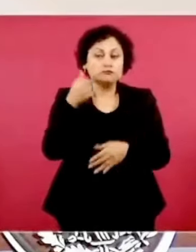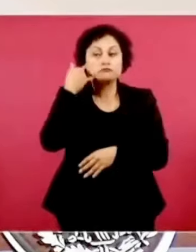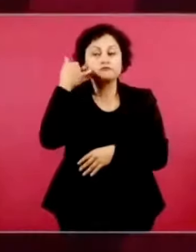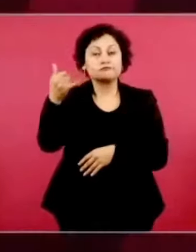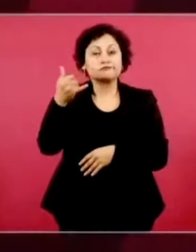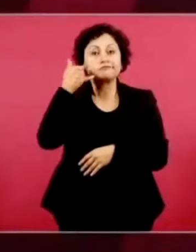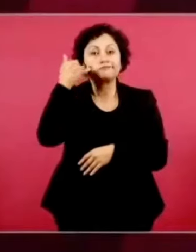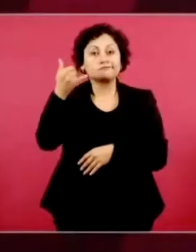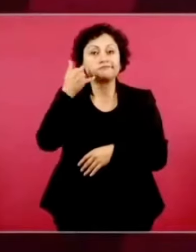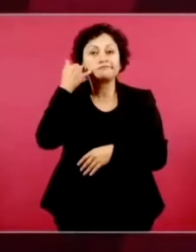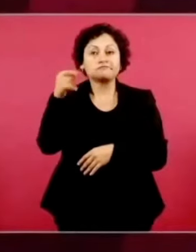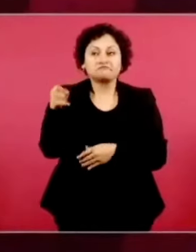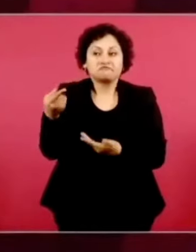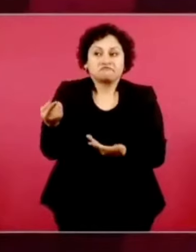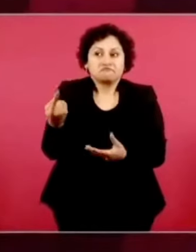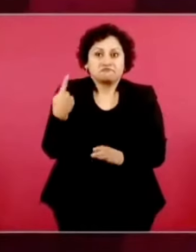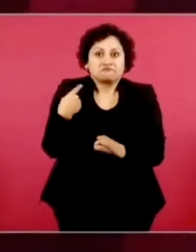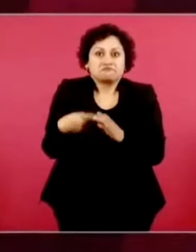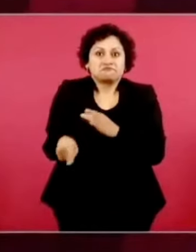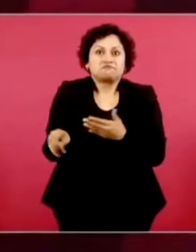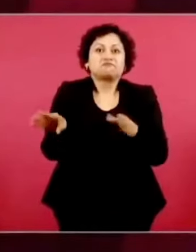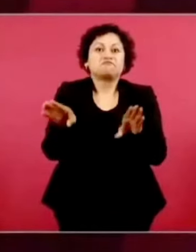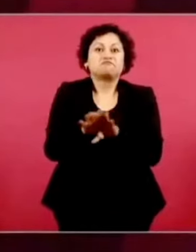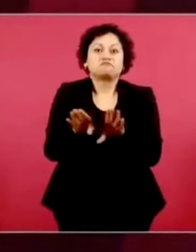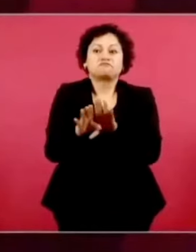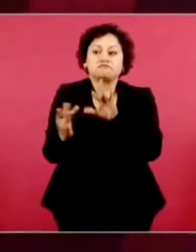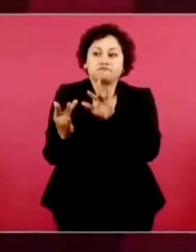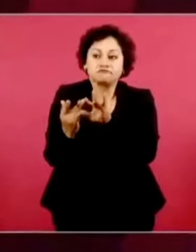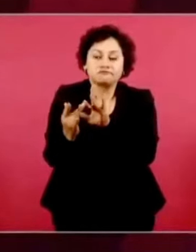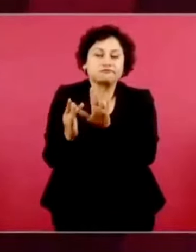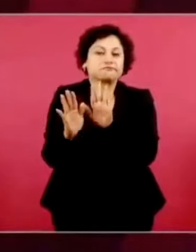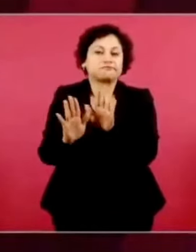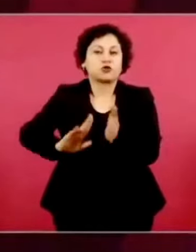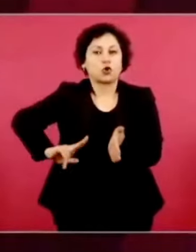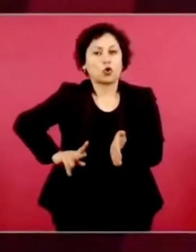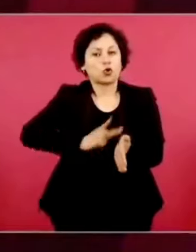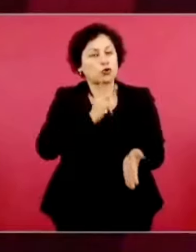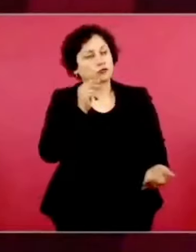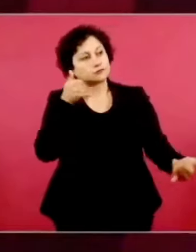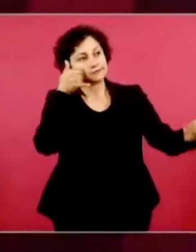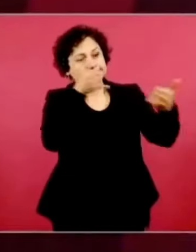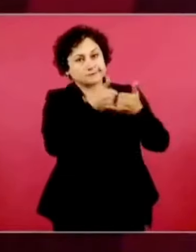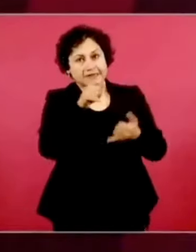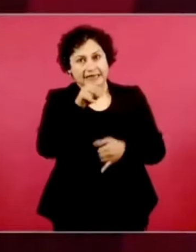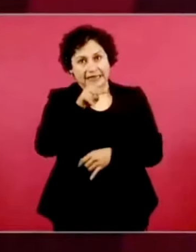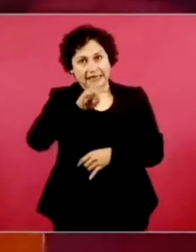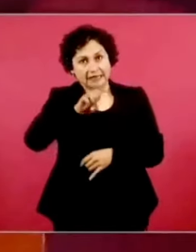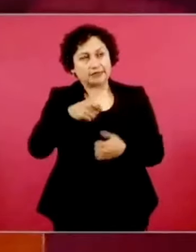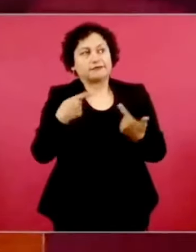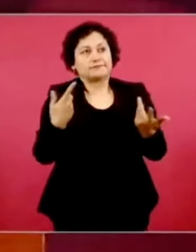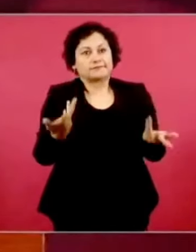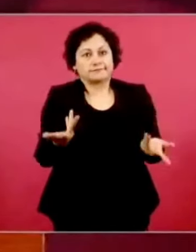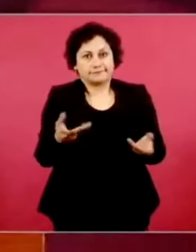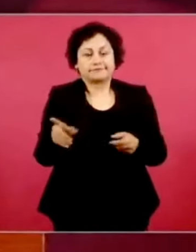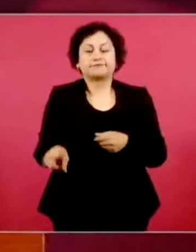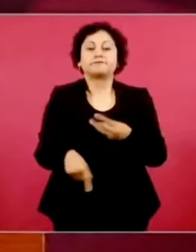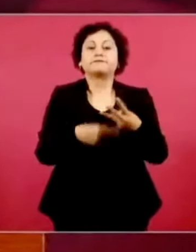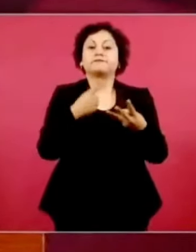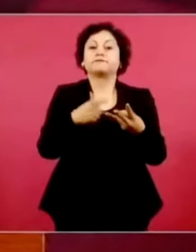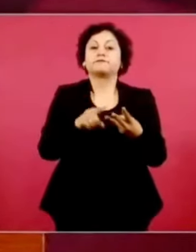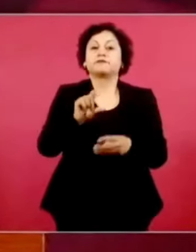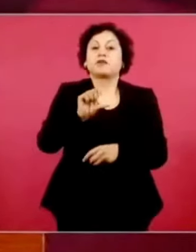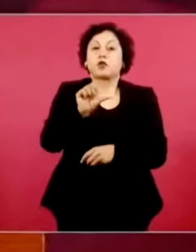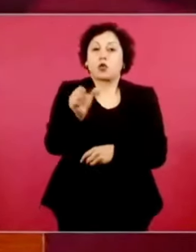cuenta con correo electrónico. Vamos a contactar otra vez al INE. En otro caso, el enlace del